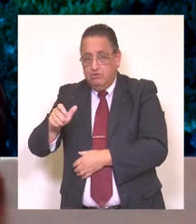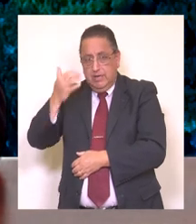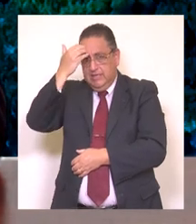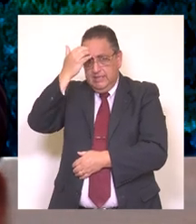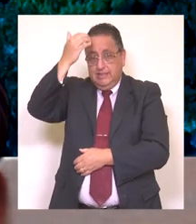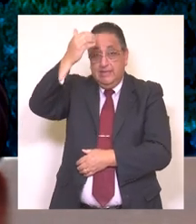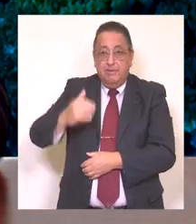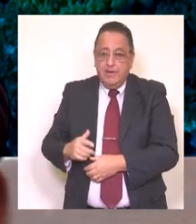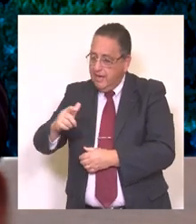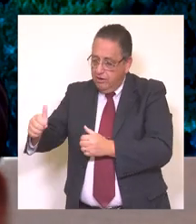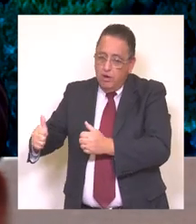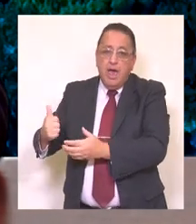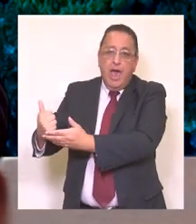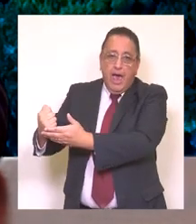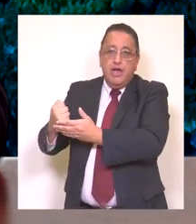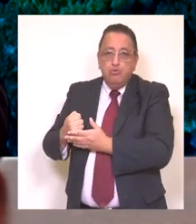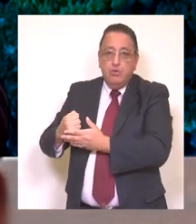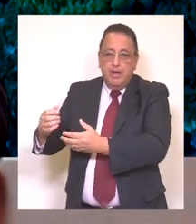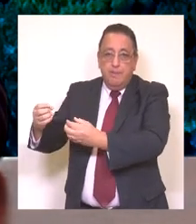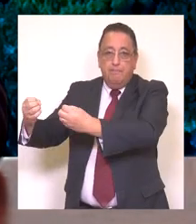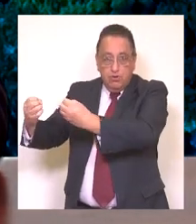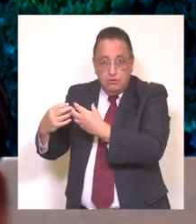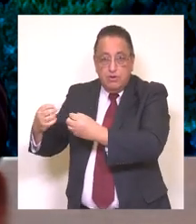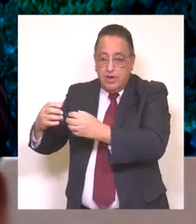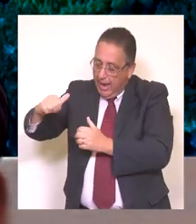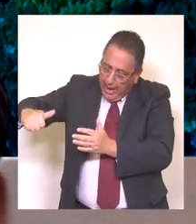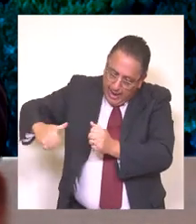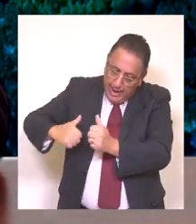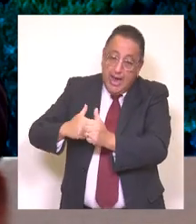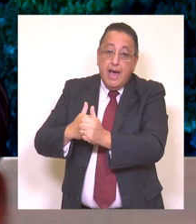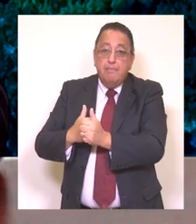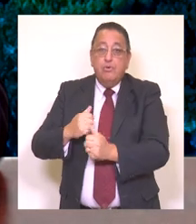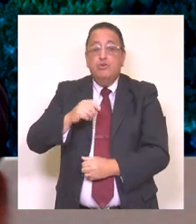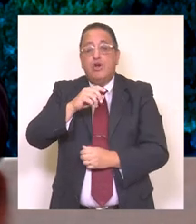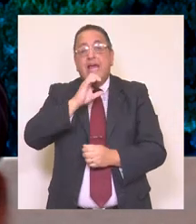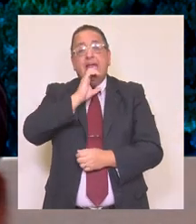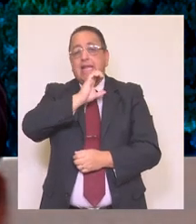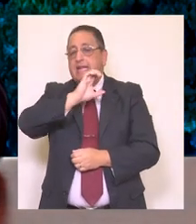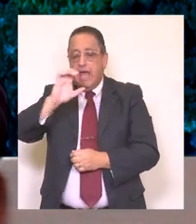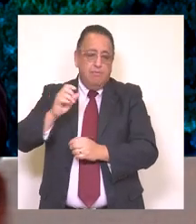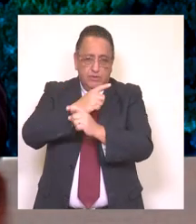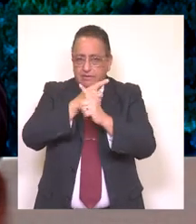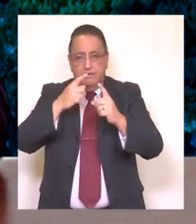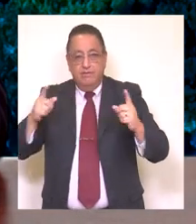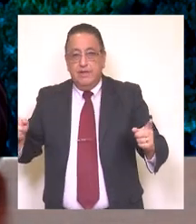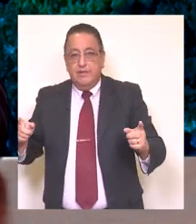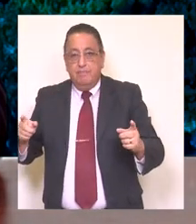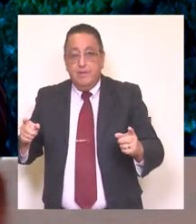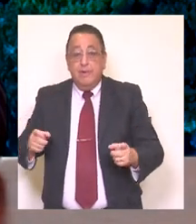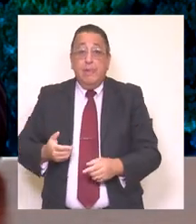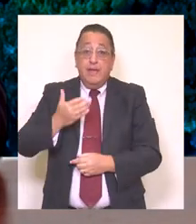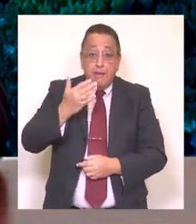más profesionales en la SECPAN a través de la asistencia técnica de saneamiento sanitario para el sector Gureo-Mamuleo